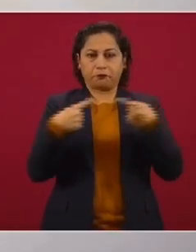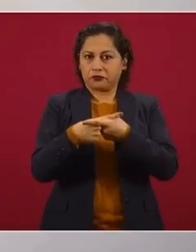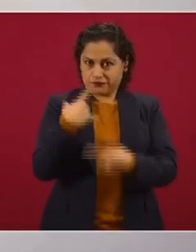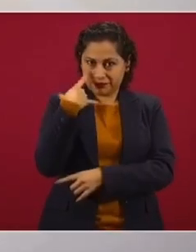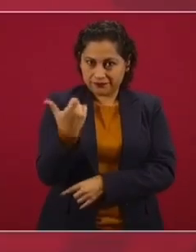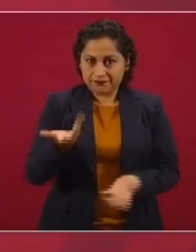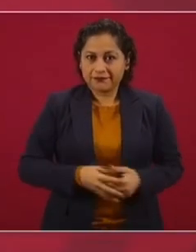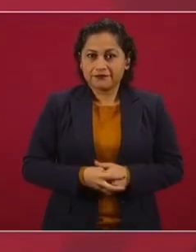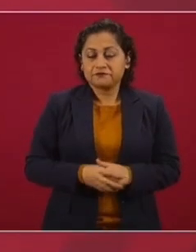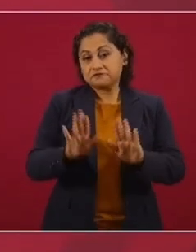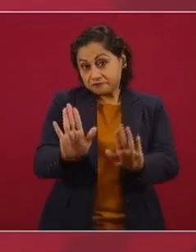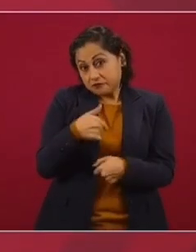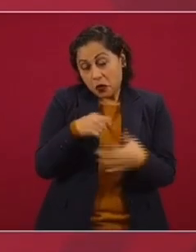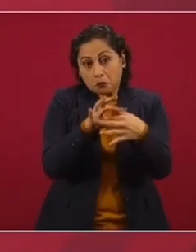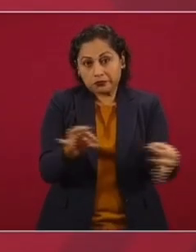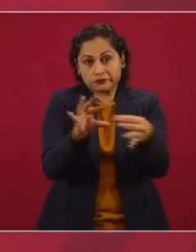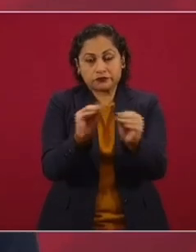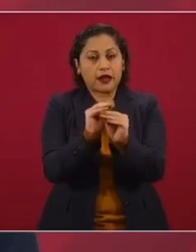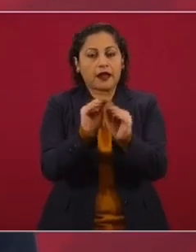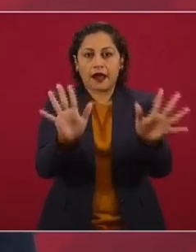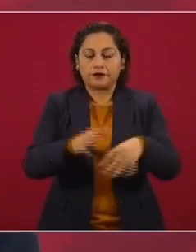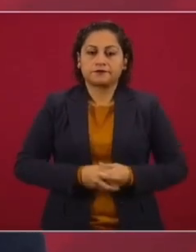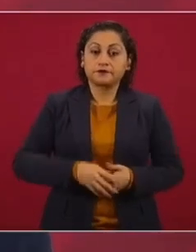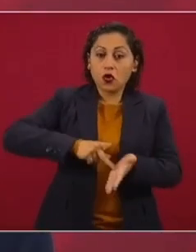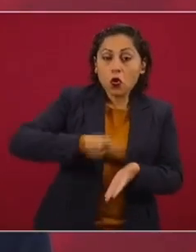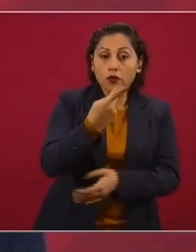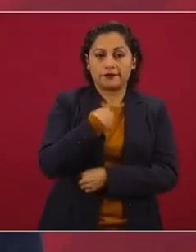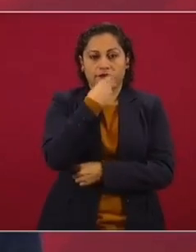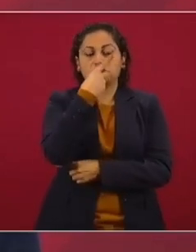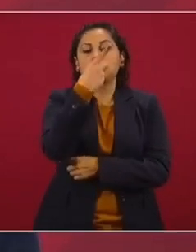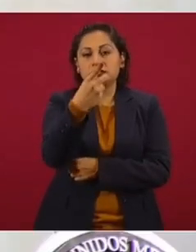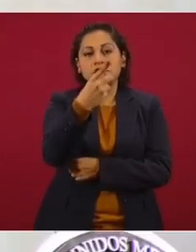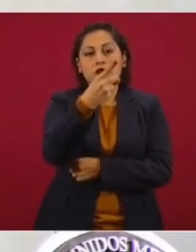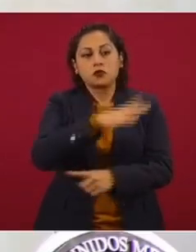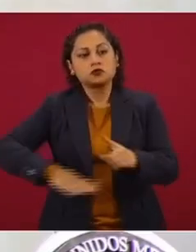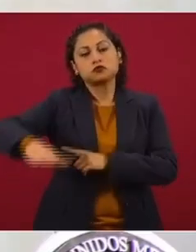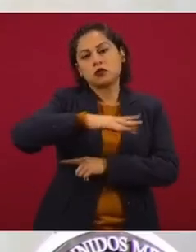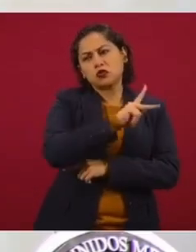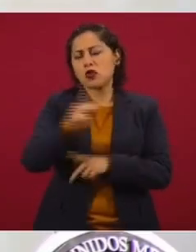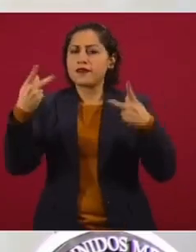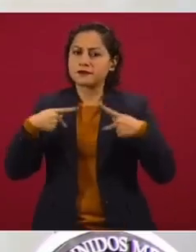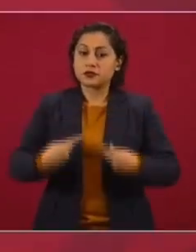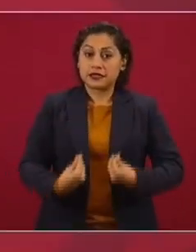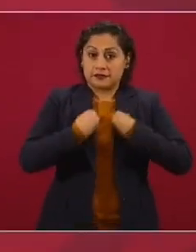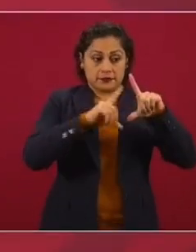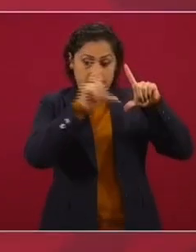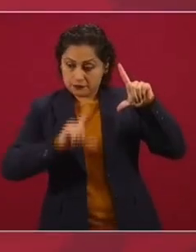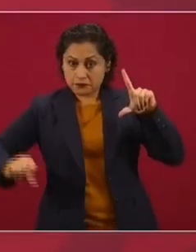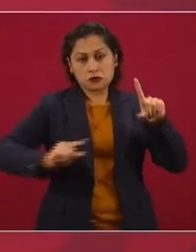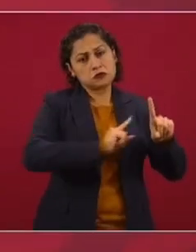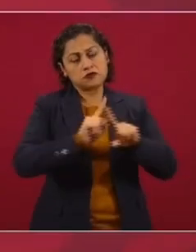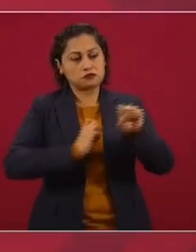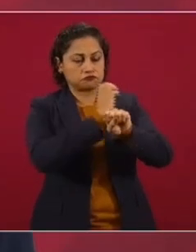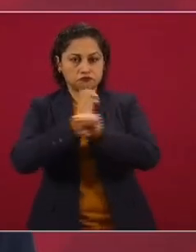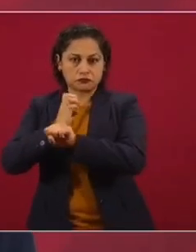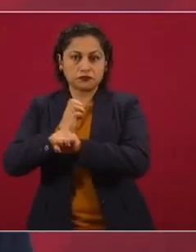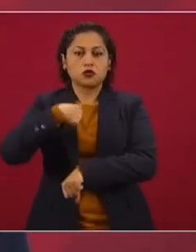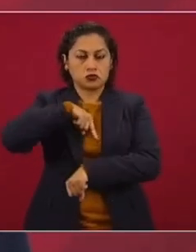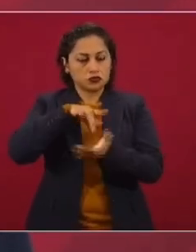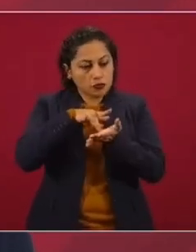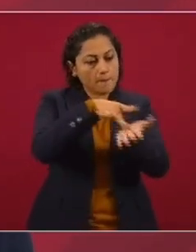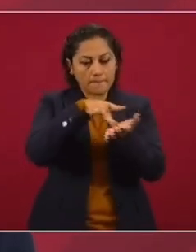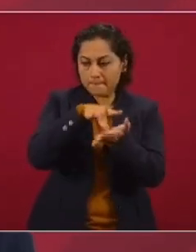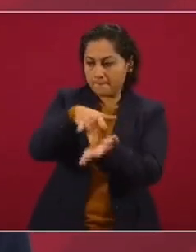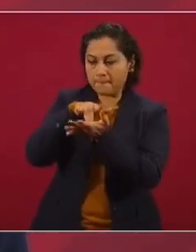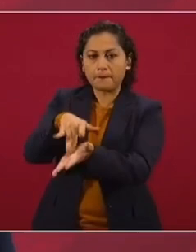Nada más aclararlo y repetirle a los habitantes de todos los estados que vamos a seguir apoyando,